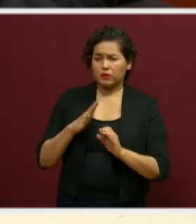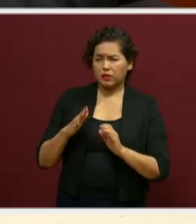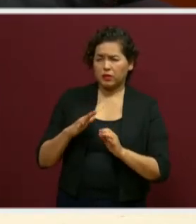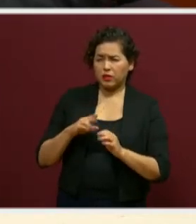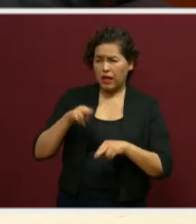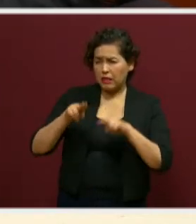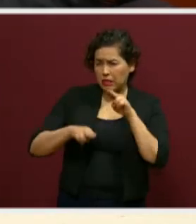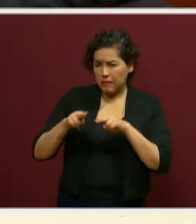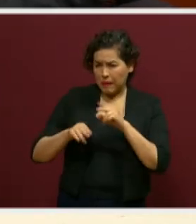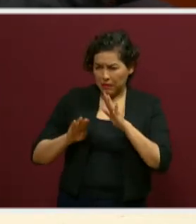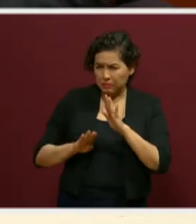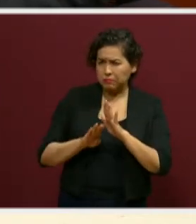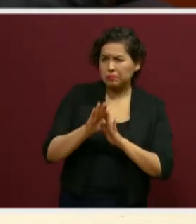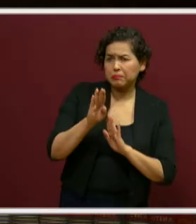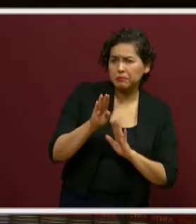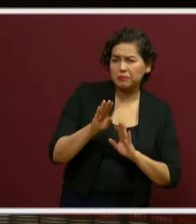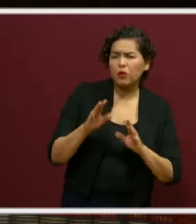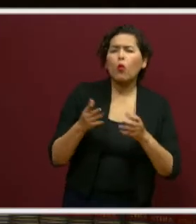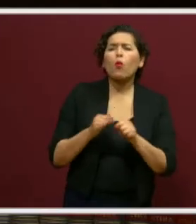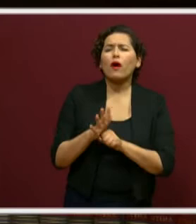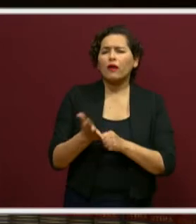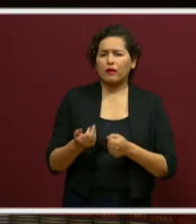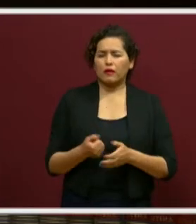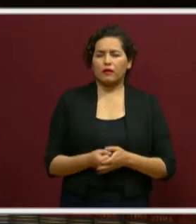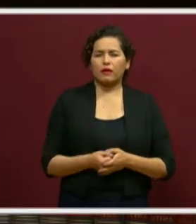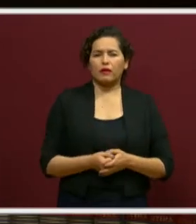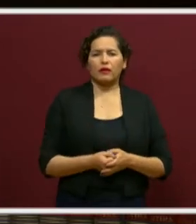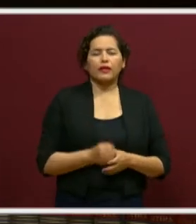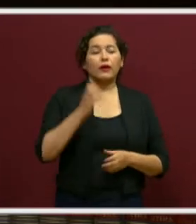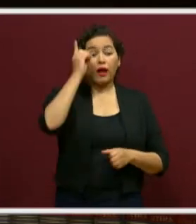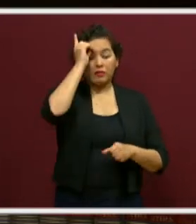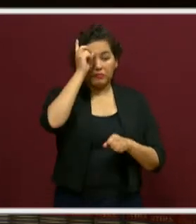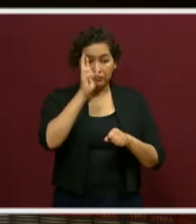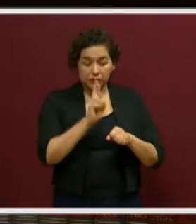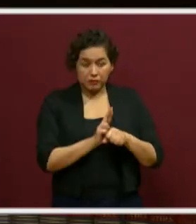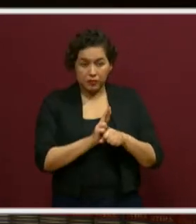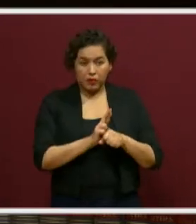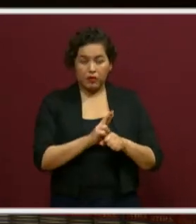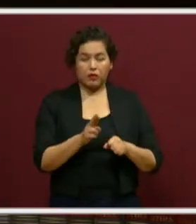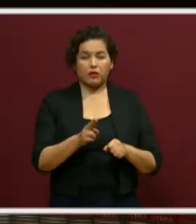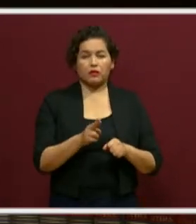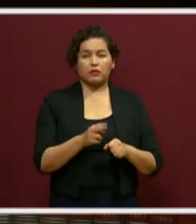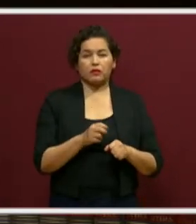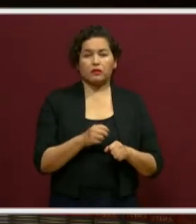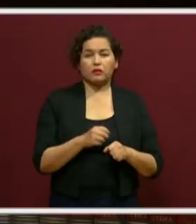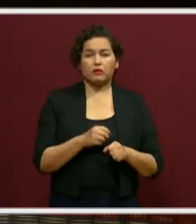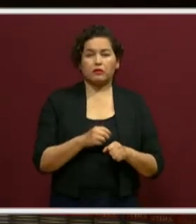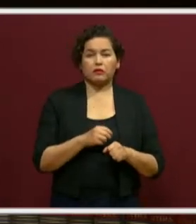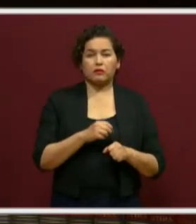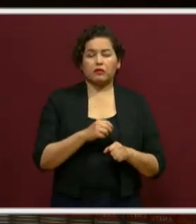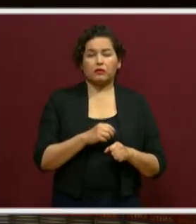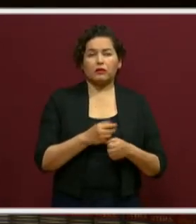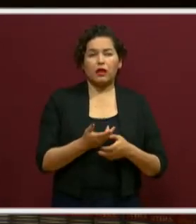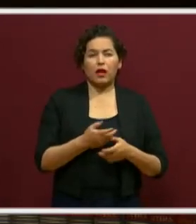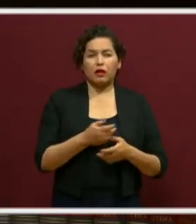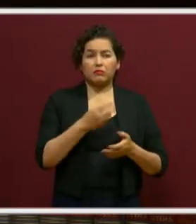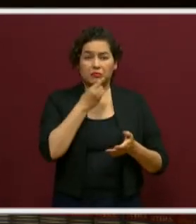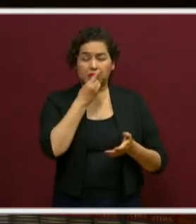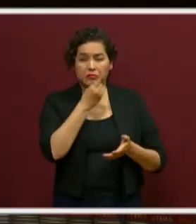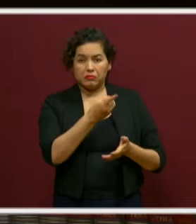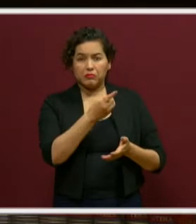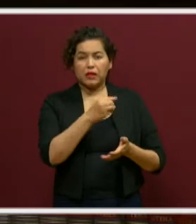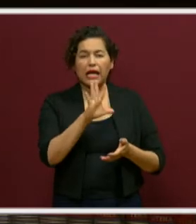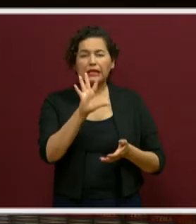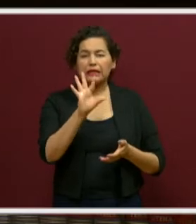lo general? Bueno, los directores en el colectivo docente valoraron que el